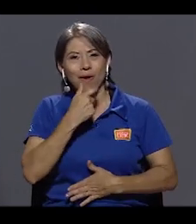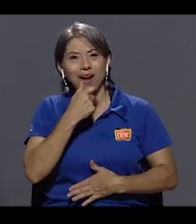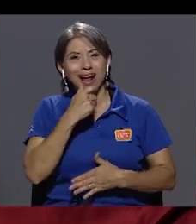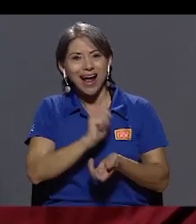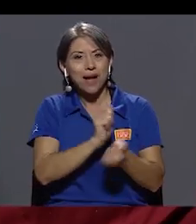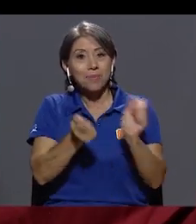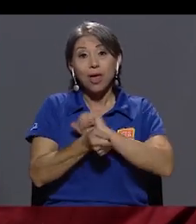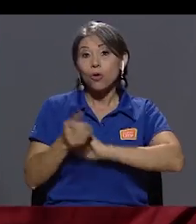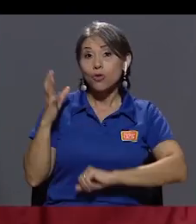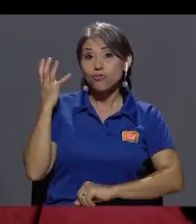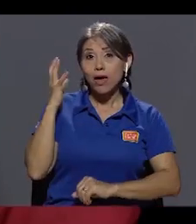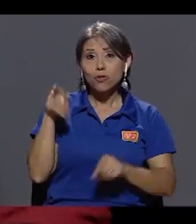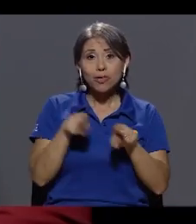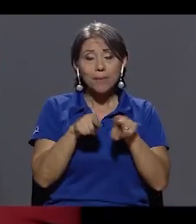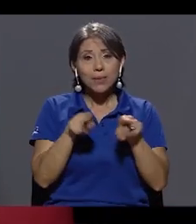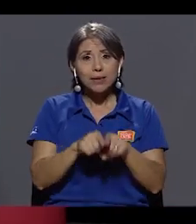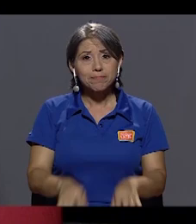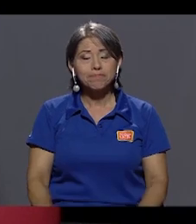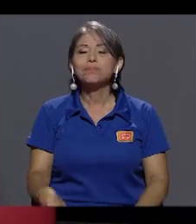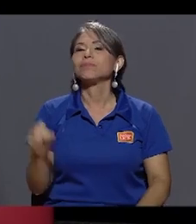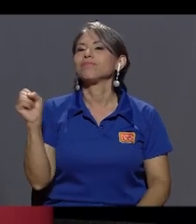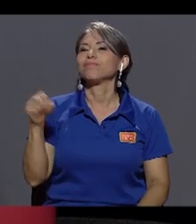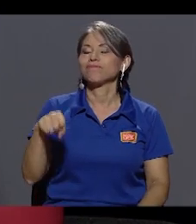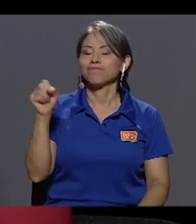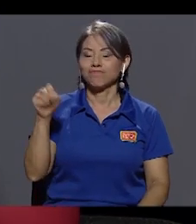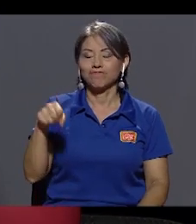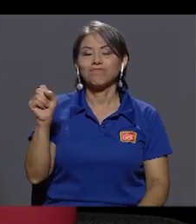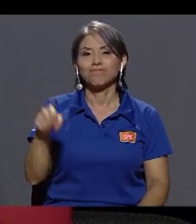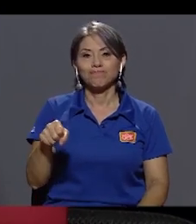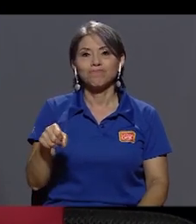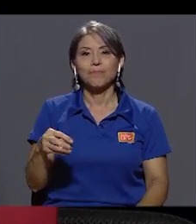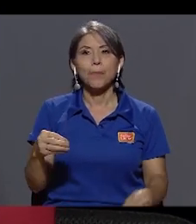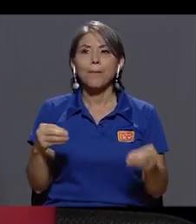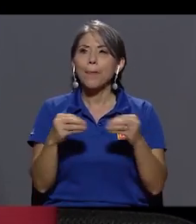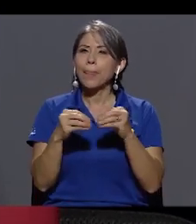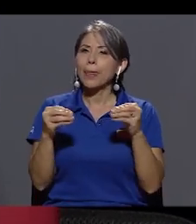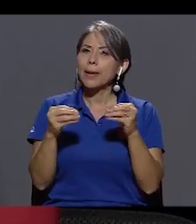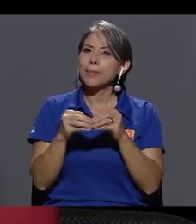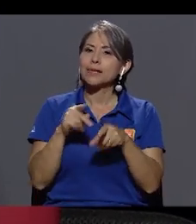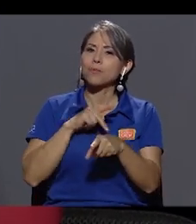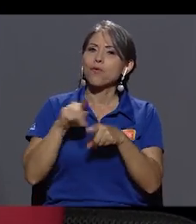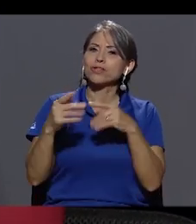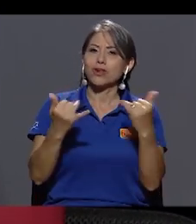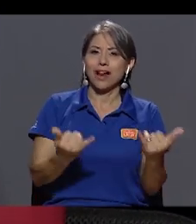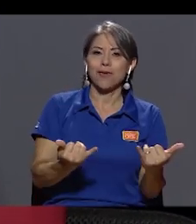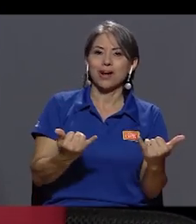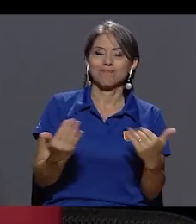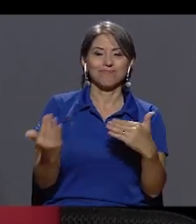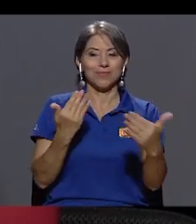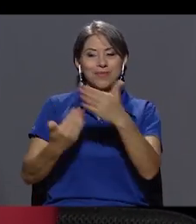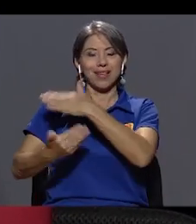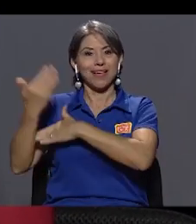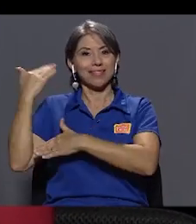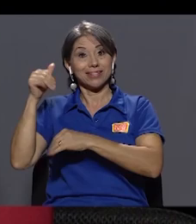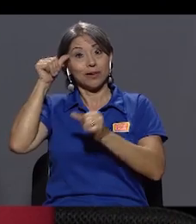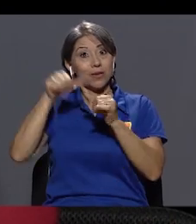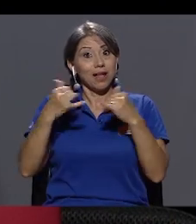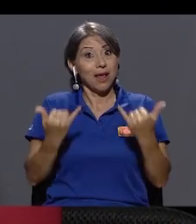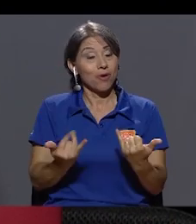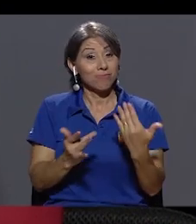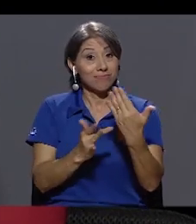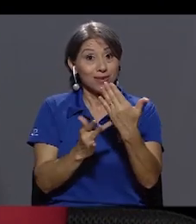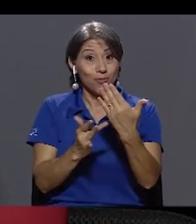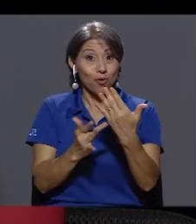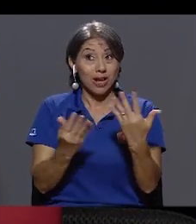cambiado también. También, completamente, sí. Ha sido más profesional ahora que antes. Recuerde que ahora tenemos las herramientas